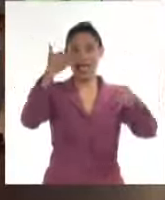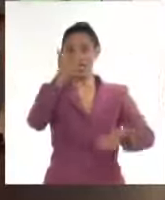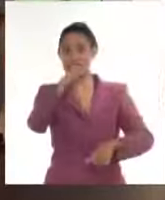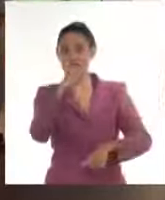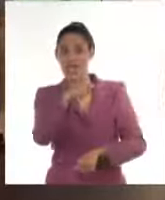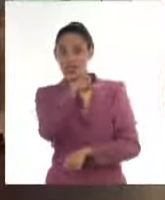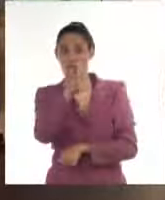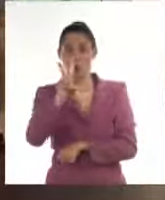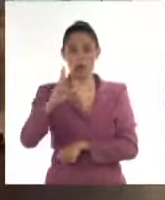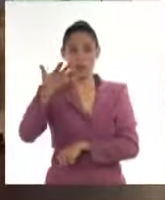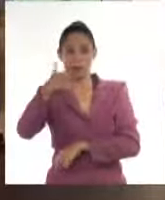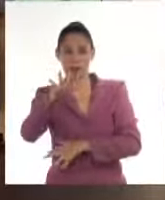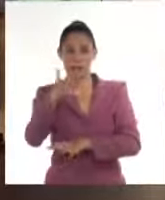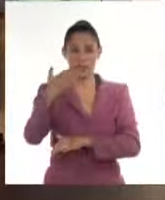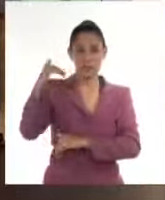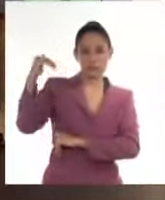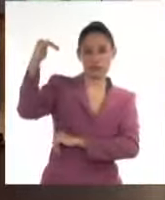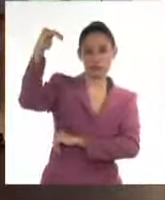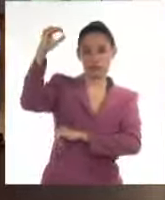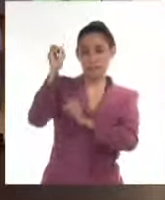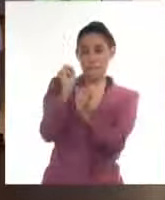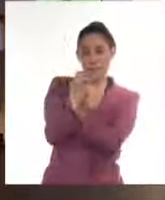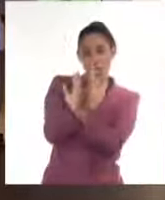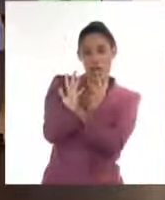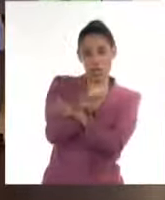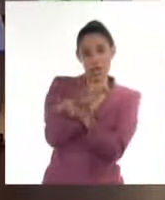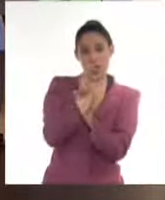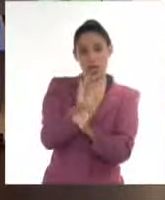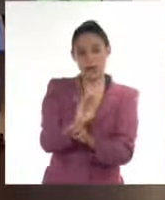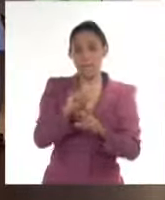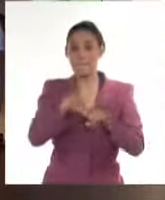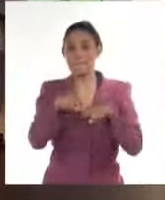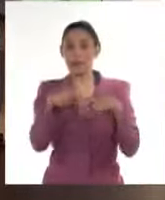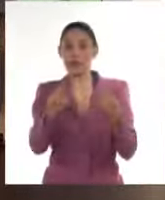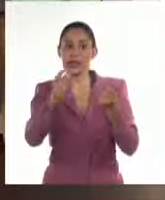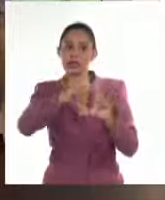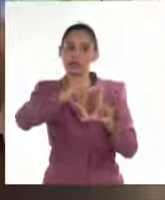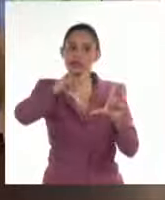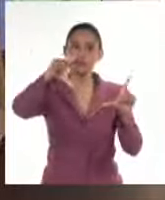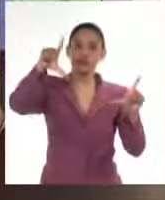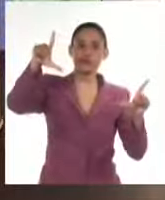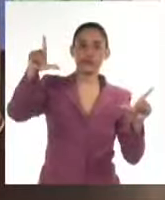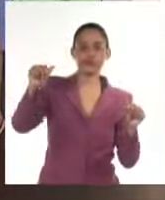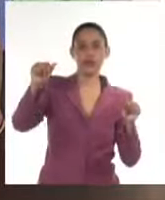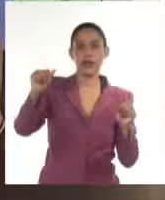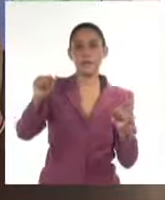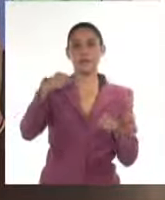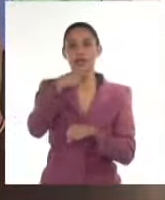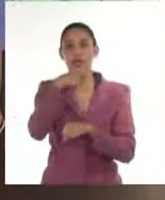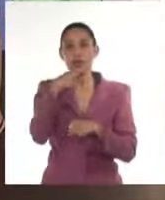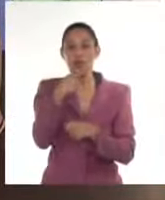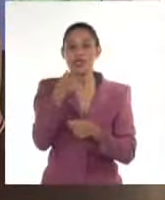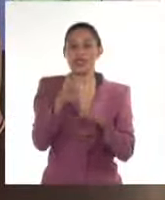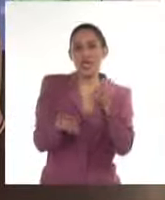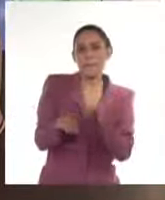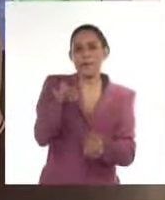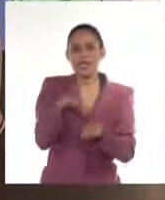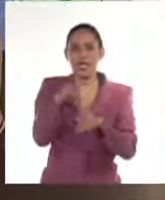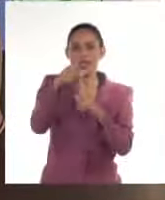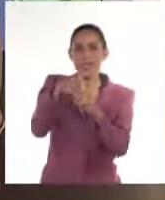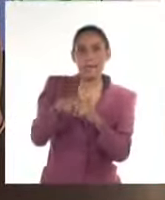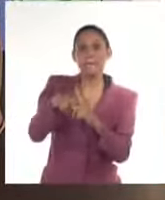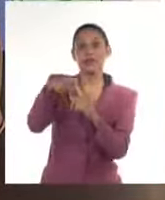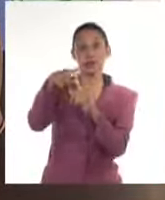kilómetros. Se ven muy blancas porque estas son imágenes infrarrojas que dependen de la temperatura. Y la